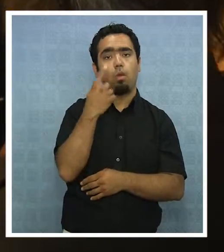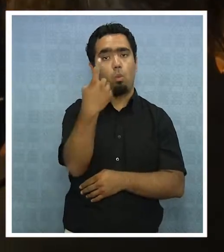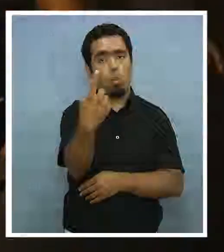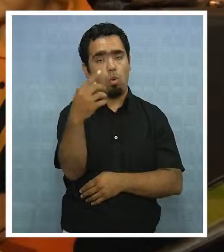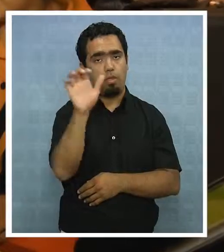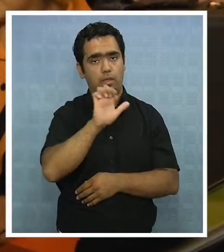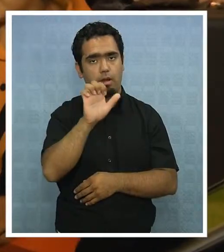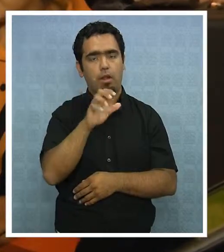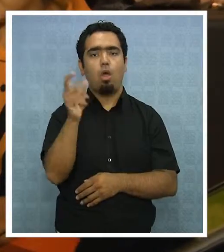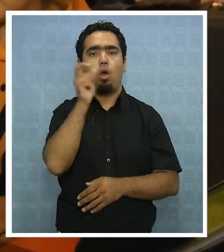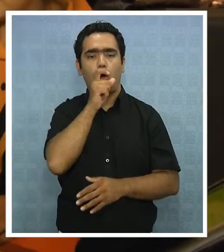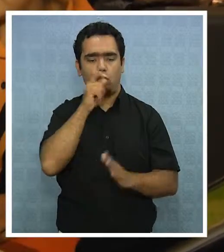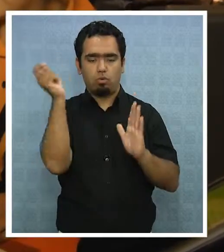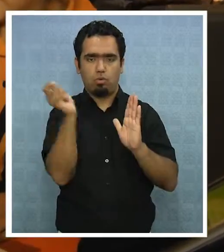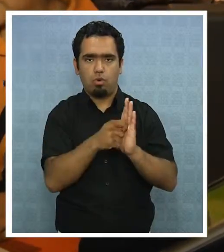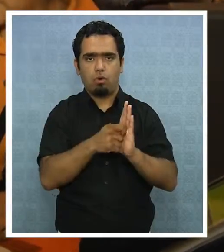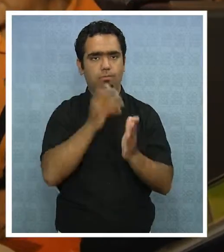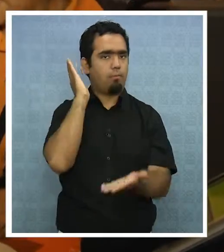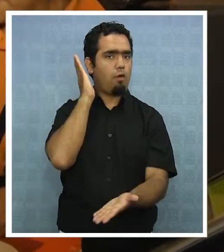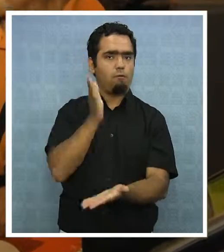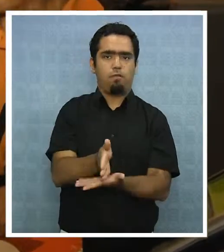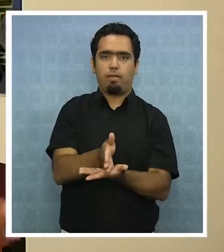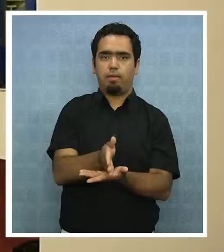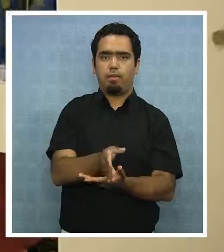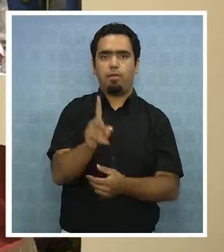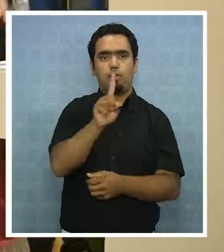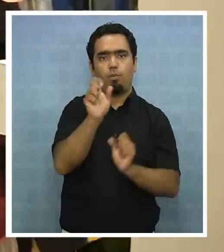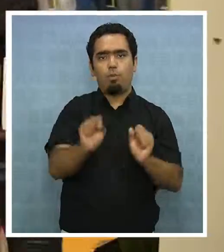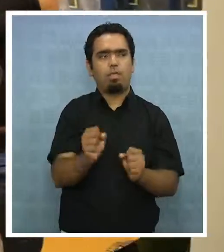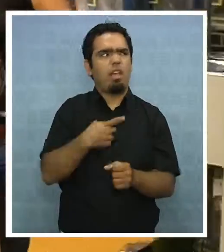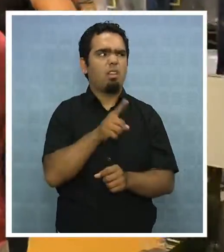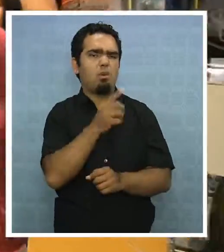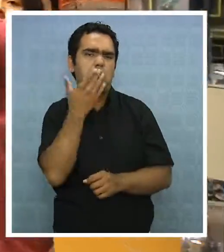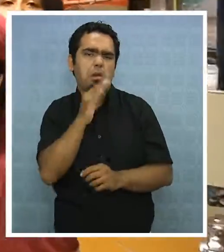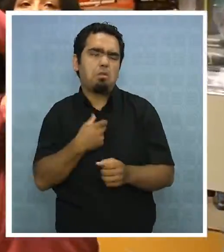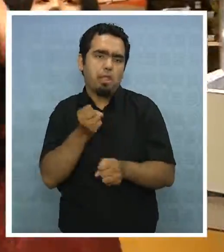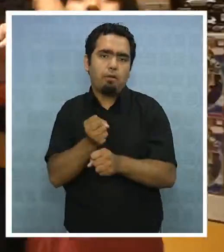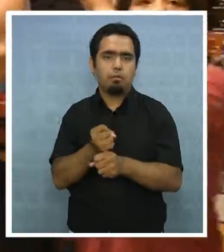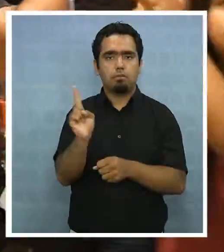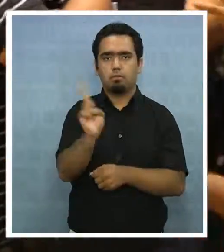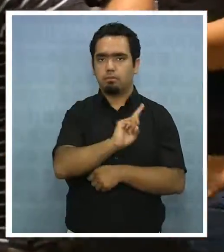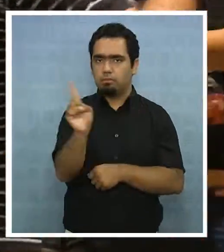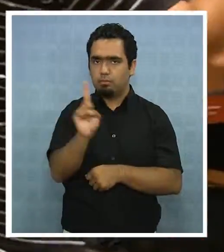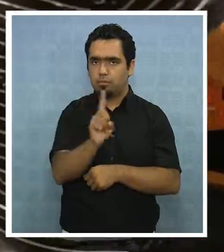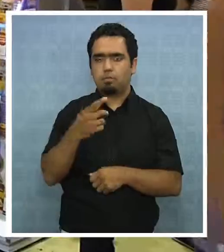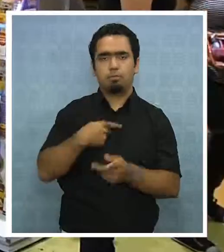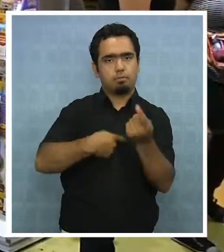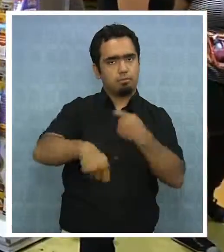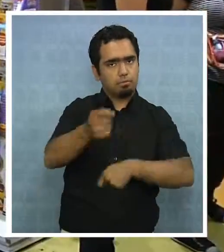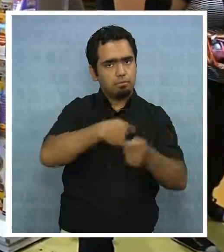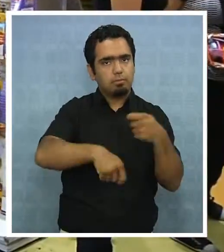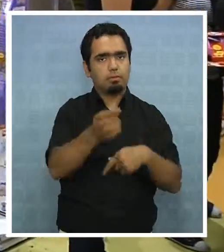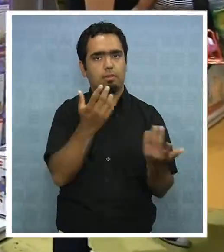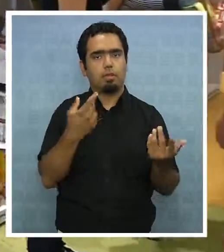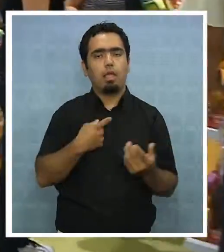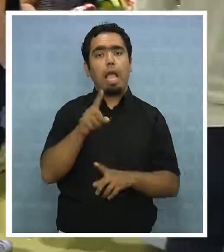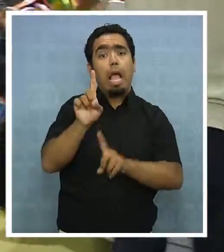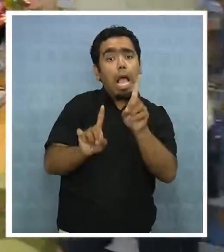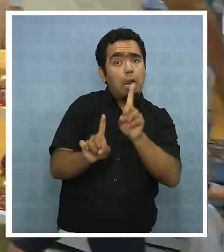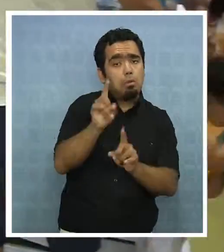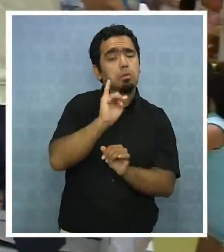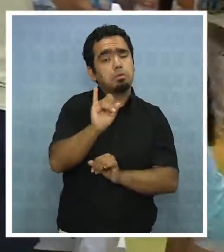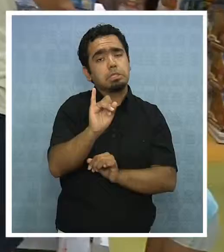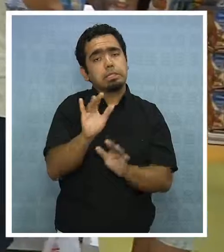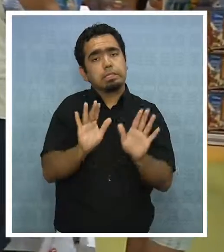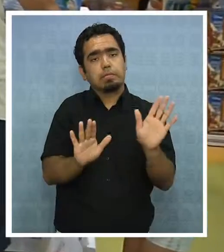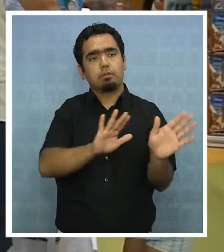enero son considerados feriados obligatorios e irrenunciables para los trabajadores del comercio, eso sí, con algunas